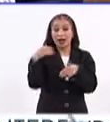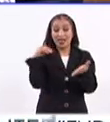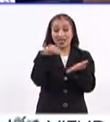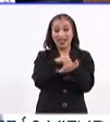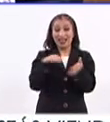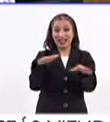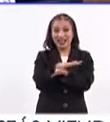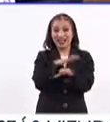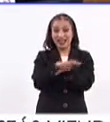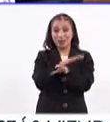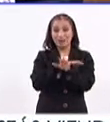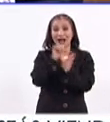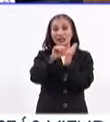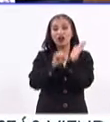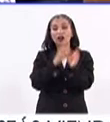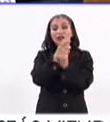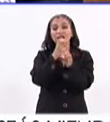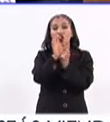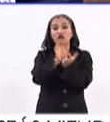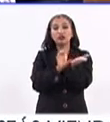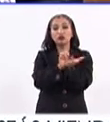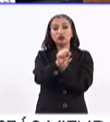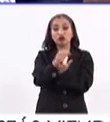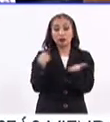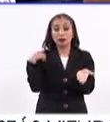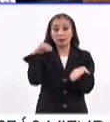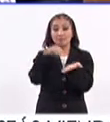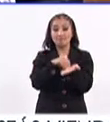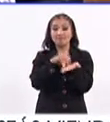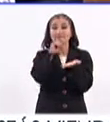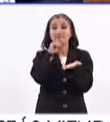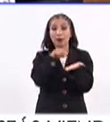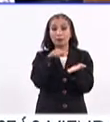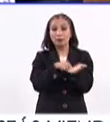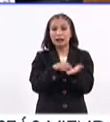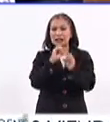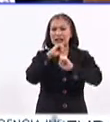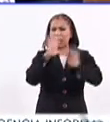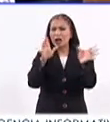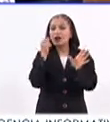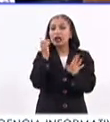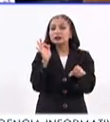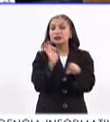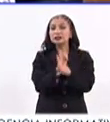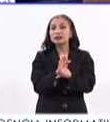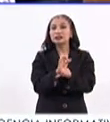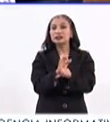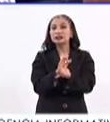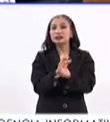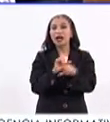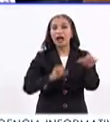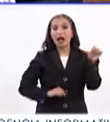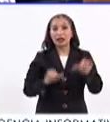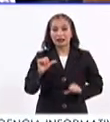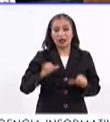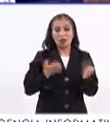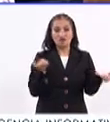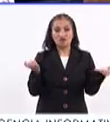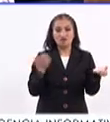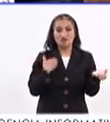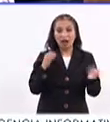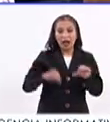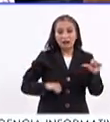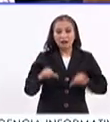reforma del artículo tercero constitucional se establezca con claridad la garantía de la activación física,